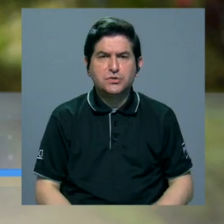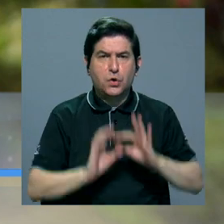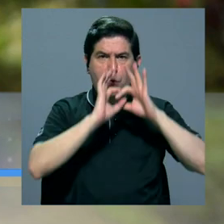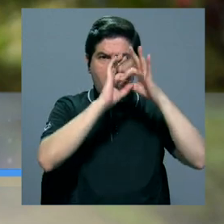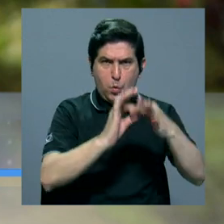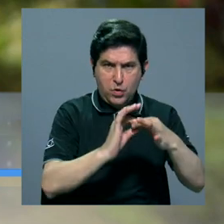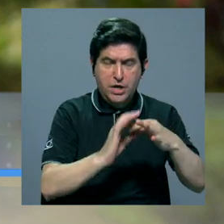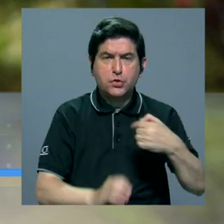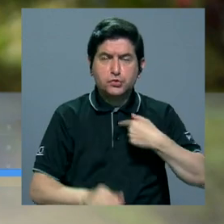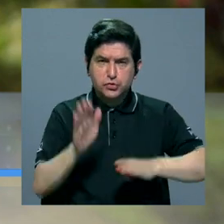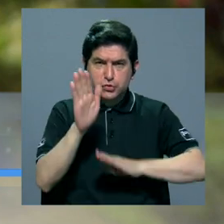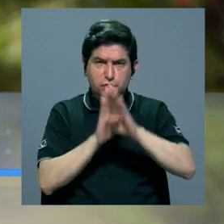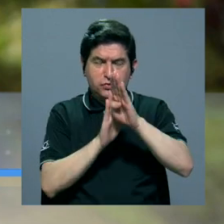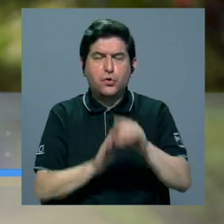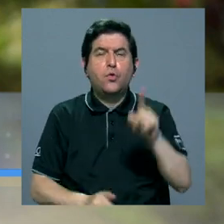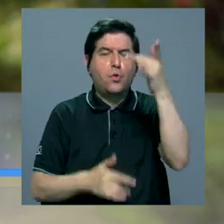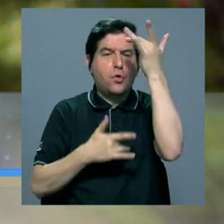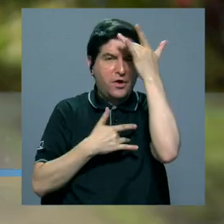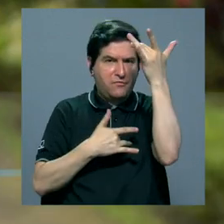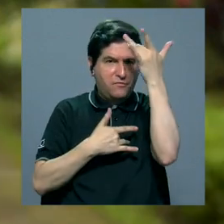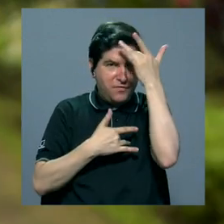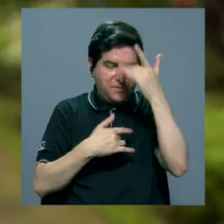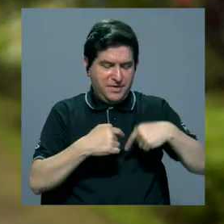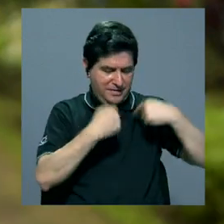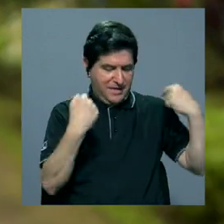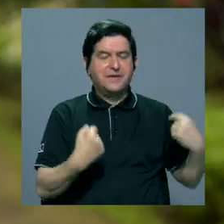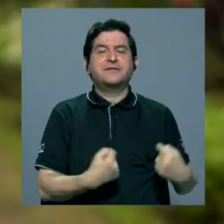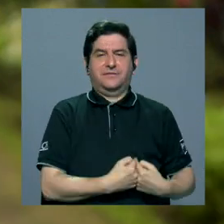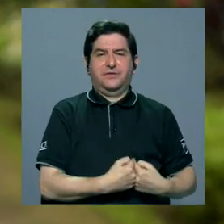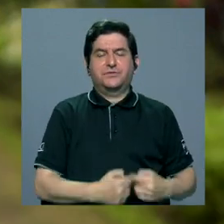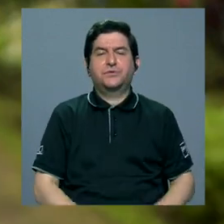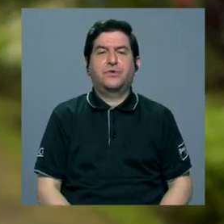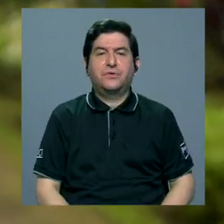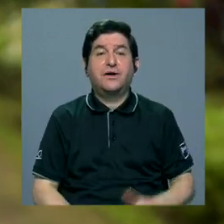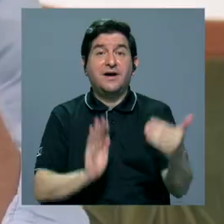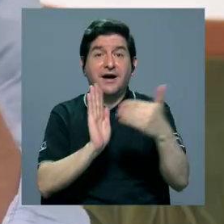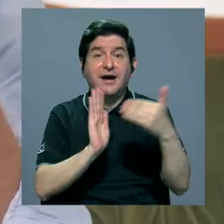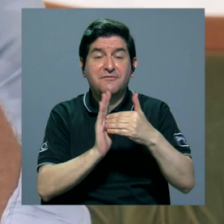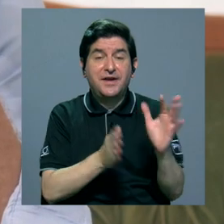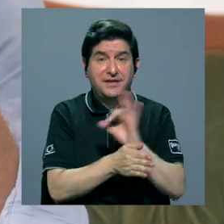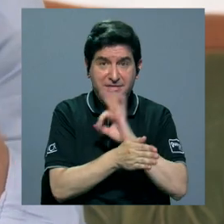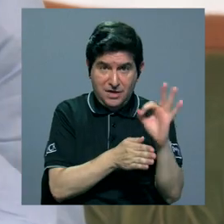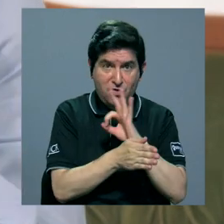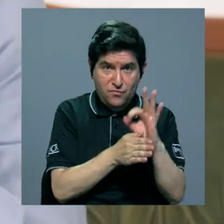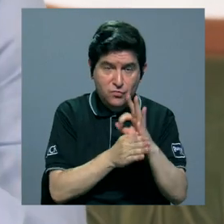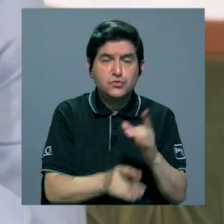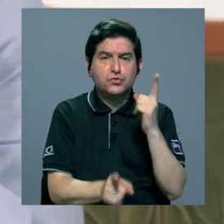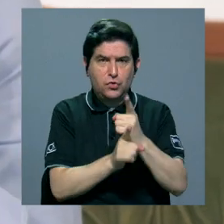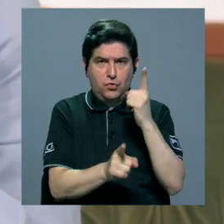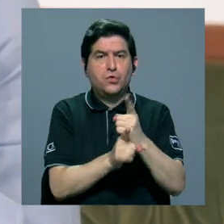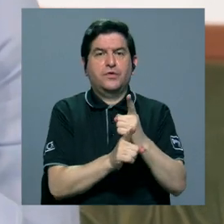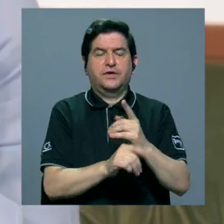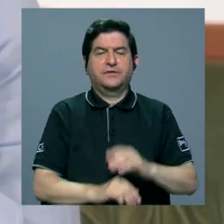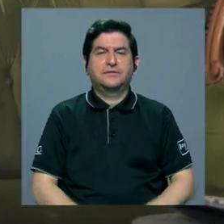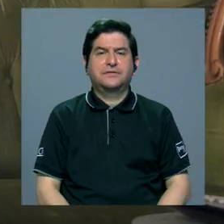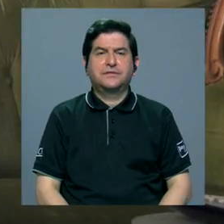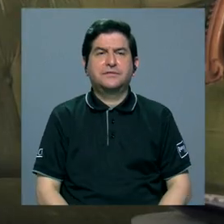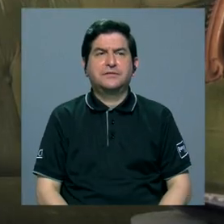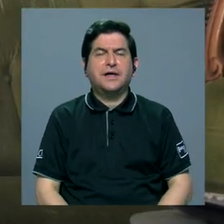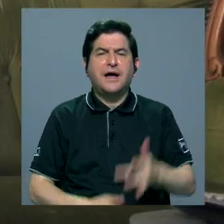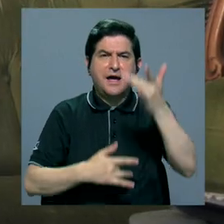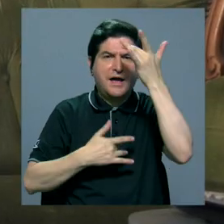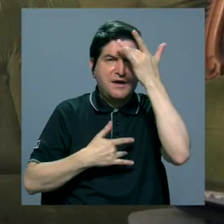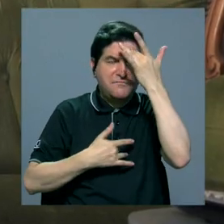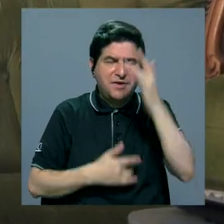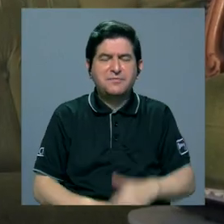asociados a que yo desarrolle una patología a nivel del corazón que va a afectar el funcionamiento correcto del mismo. Podemos mencionar la